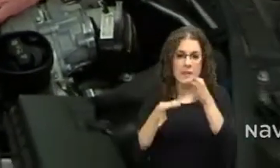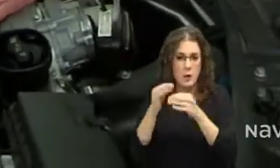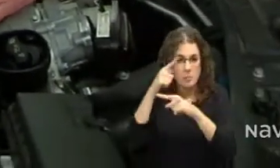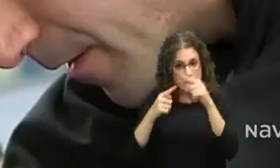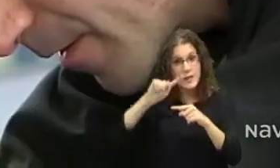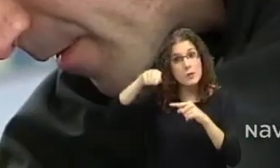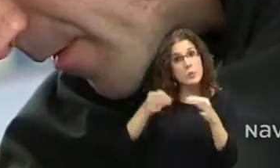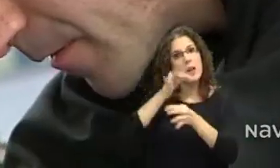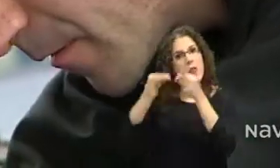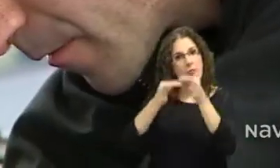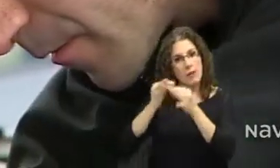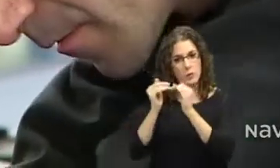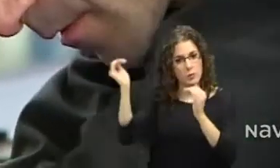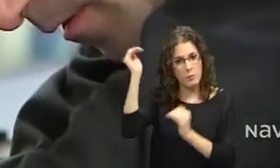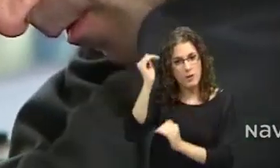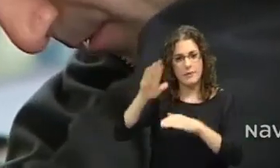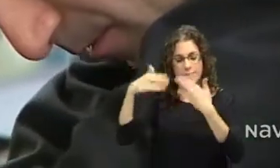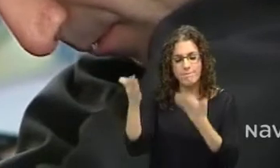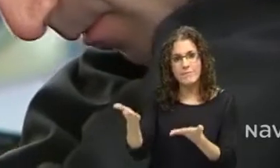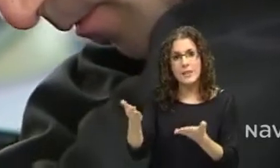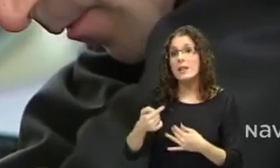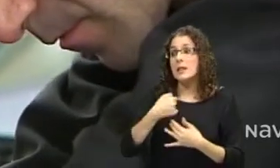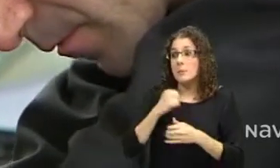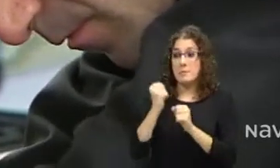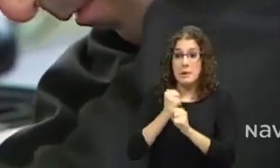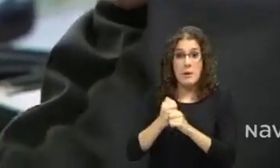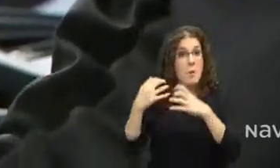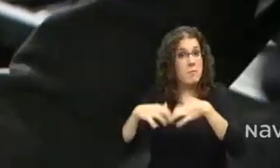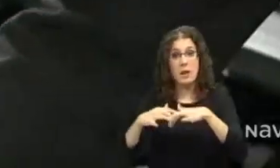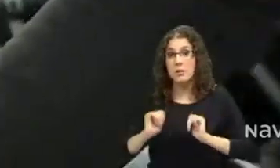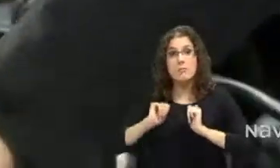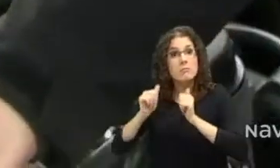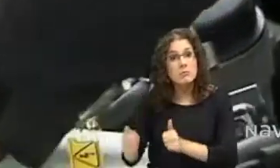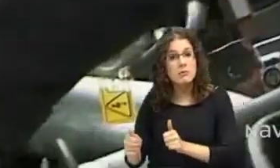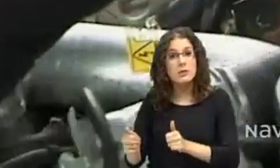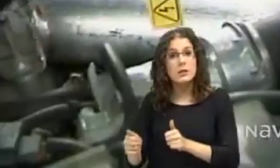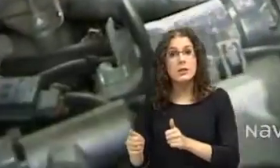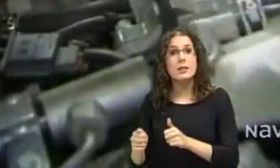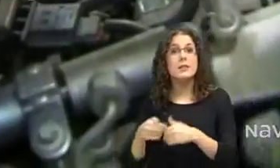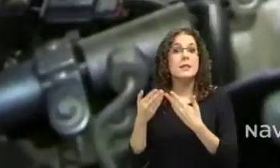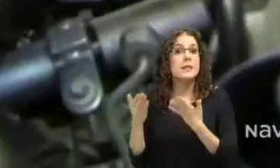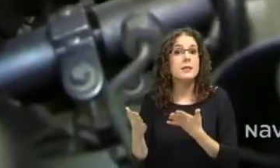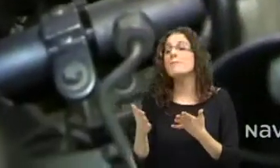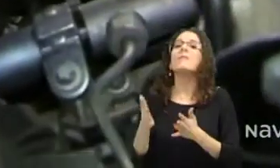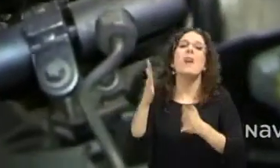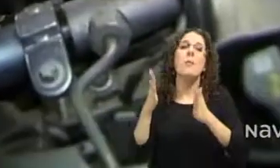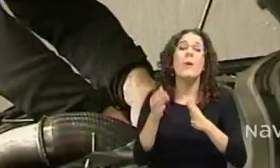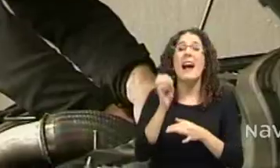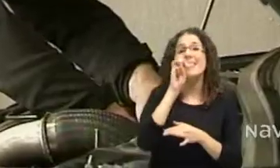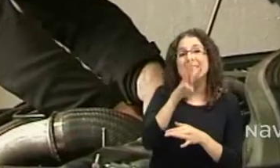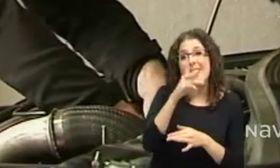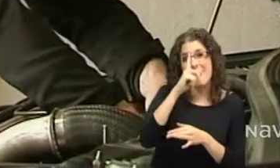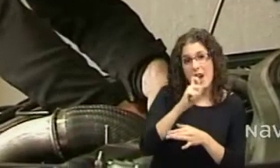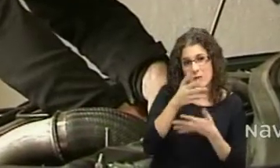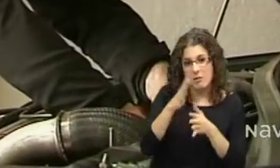y pues empecé como mecánico y durante todo esto, durante 13 años me he estado formando